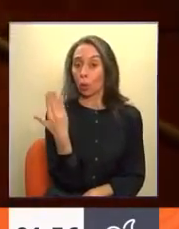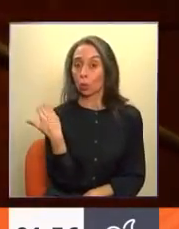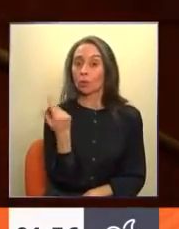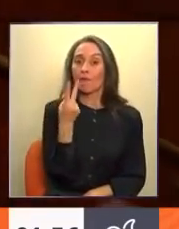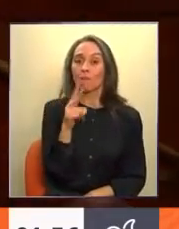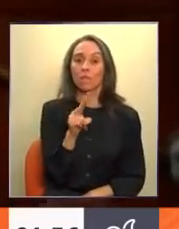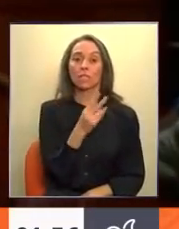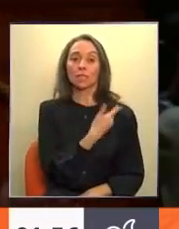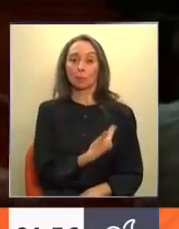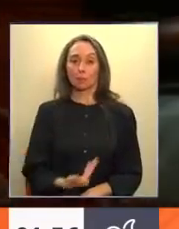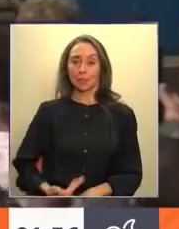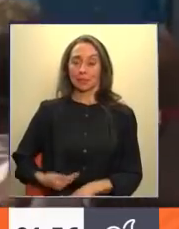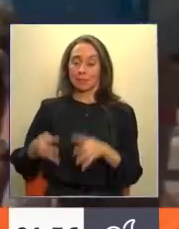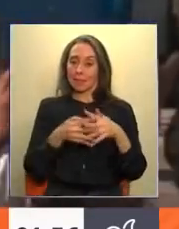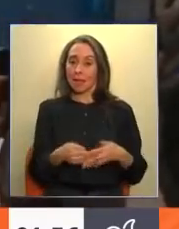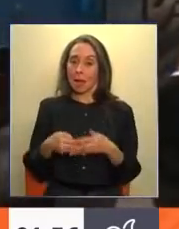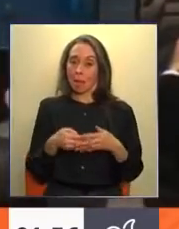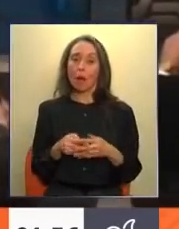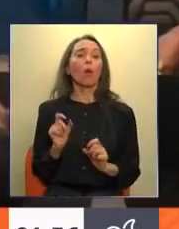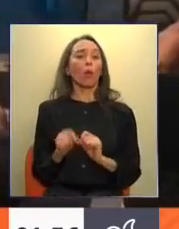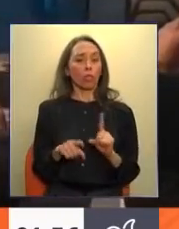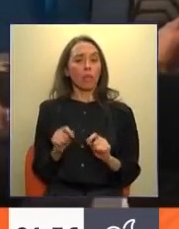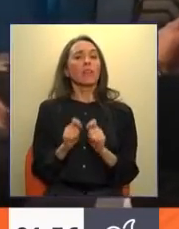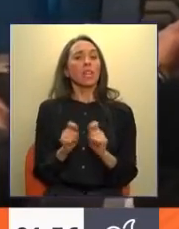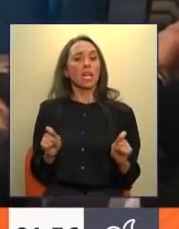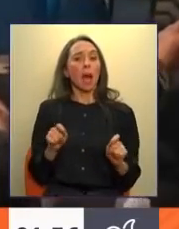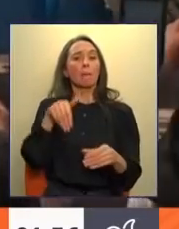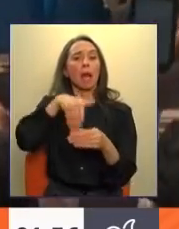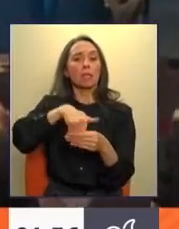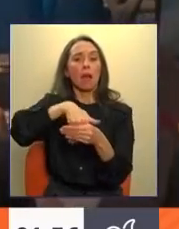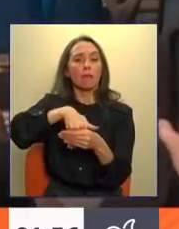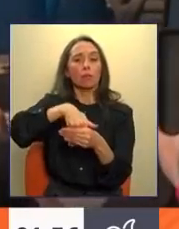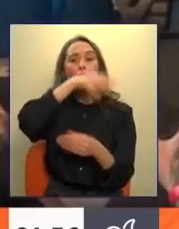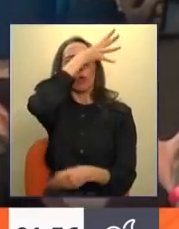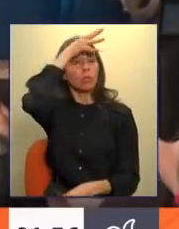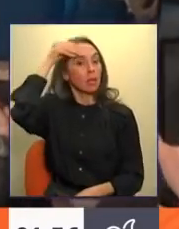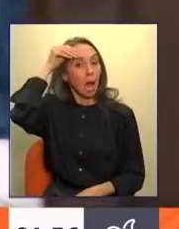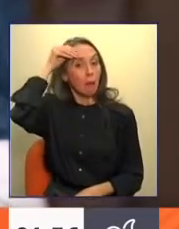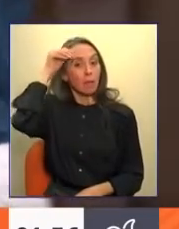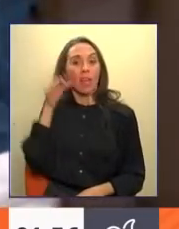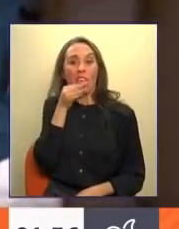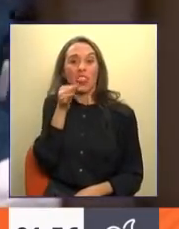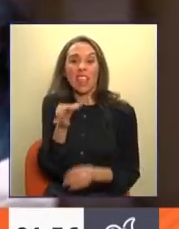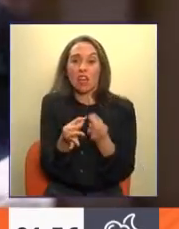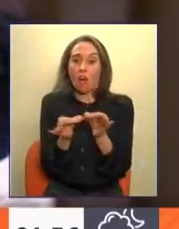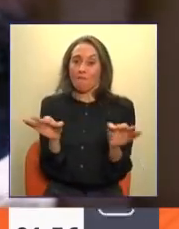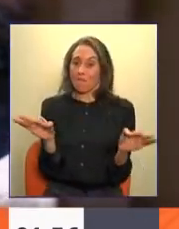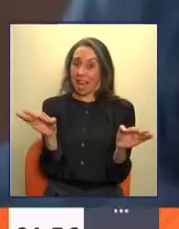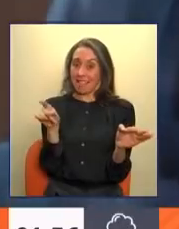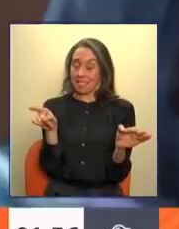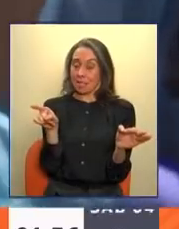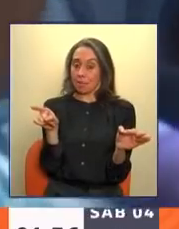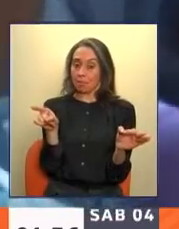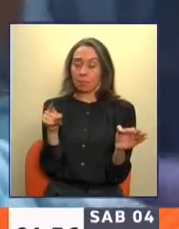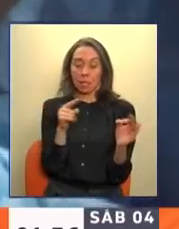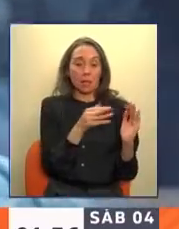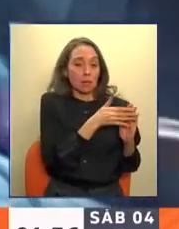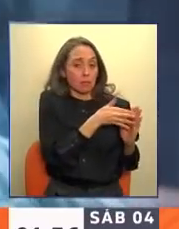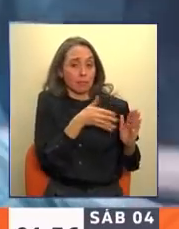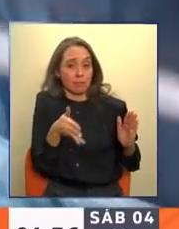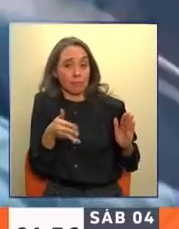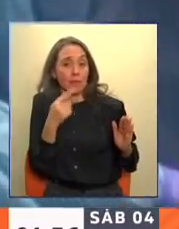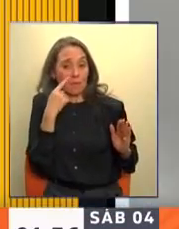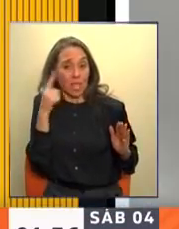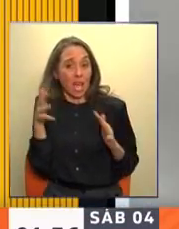vicepresidente de Estados Unidos defendía la campaña electoral de Donald Trump con estas afirmaciones, pero lo cierto es que las cifras del coronavirus